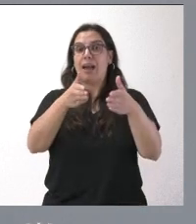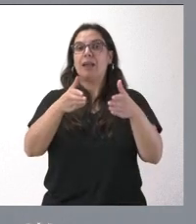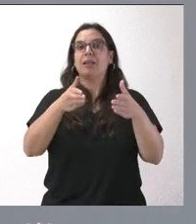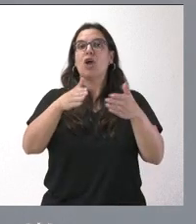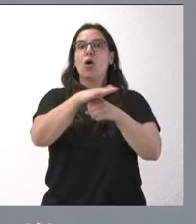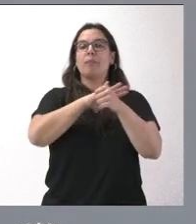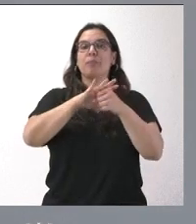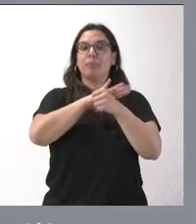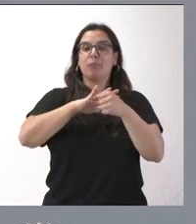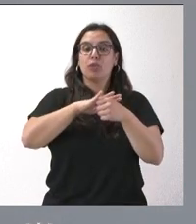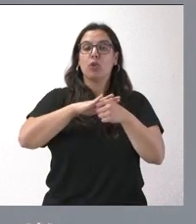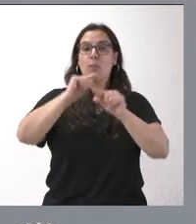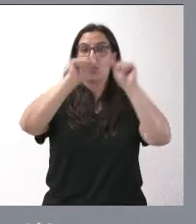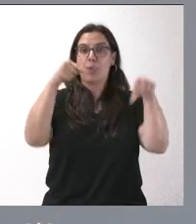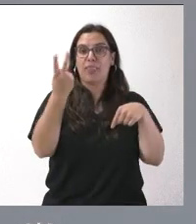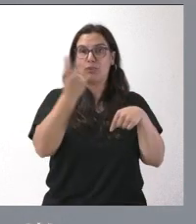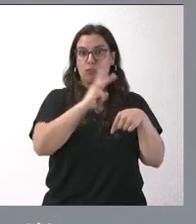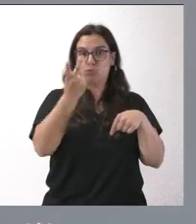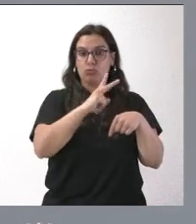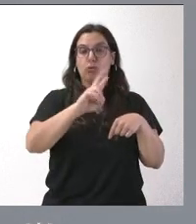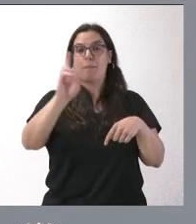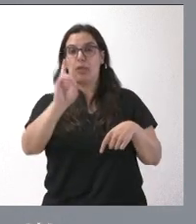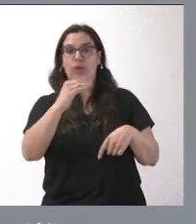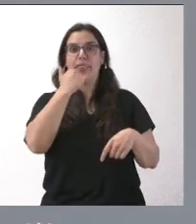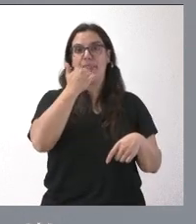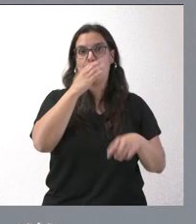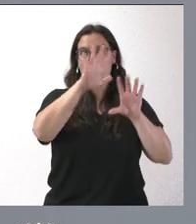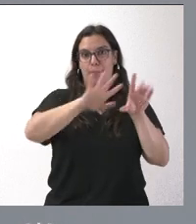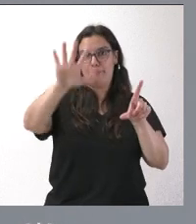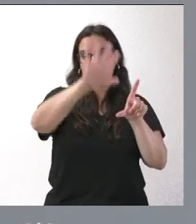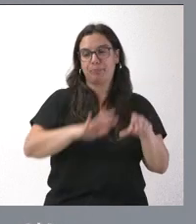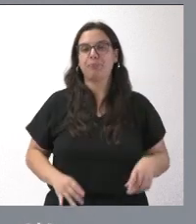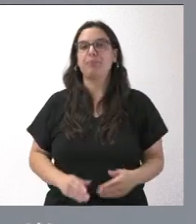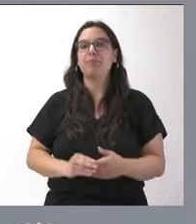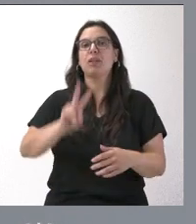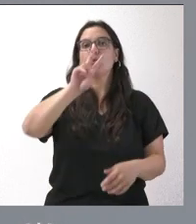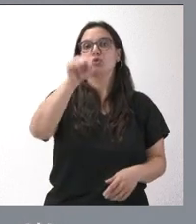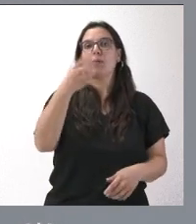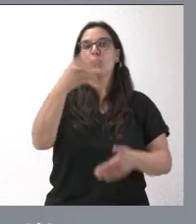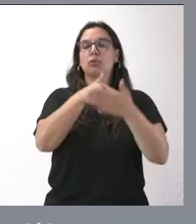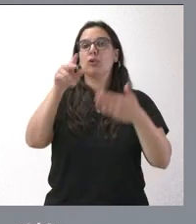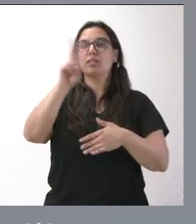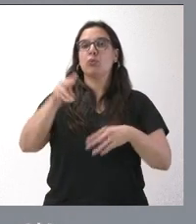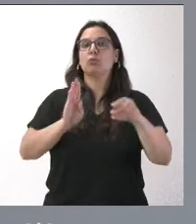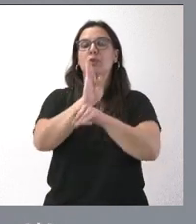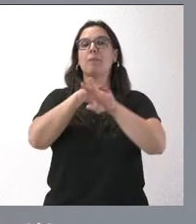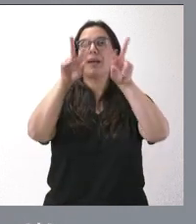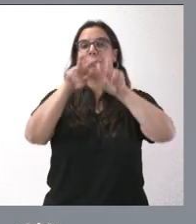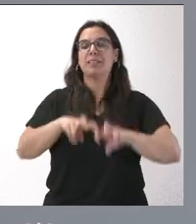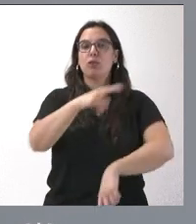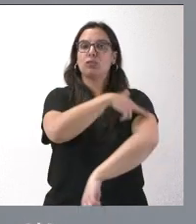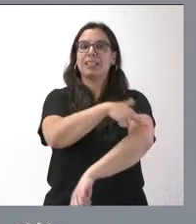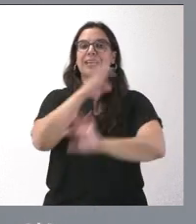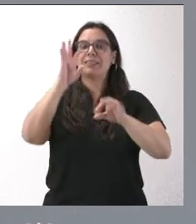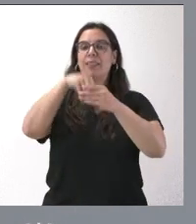provincias de Valladolid y de Zamora. 2,4 millones de euros en subvenciones para la investigación sanitaria en las